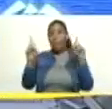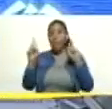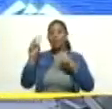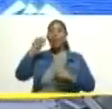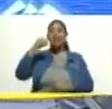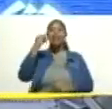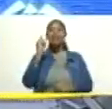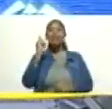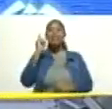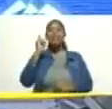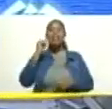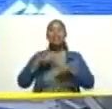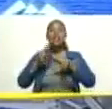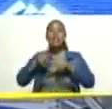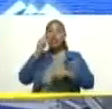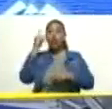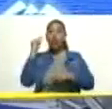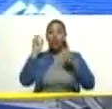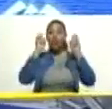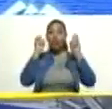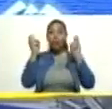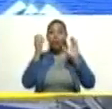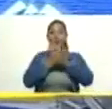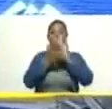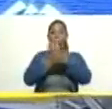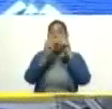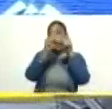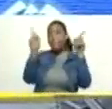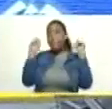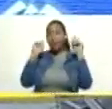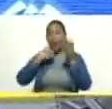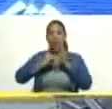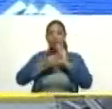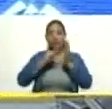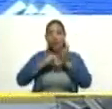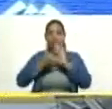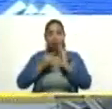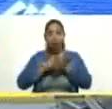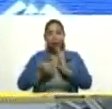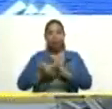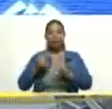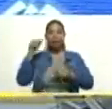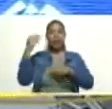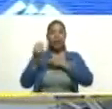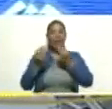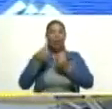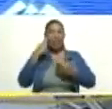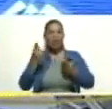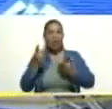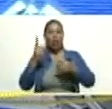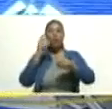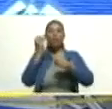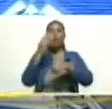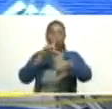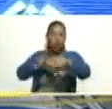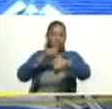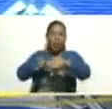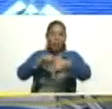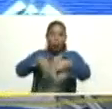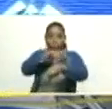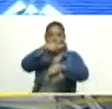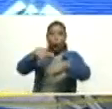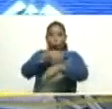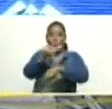combina con esta temporada de lluvia? ¿Cuándo llega? ¿Cuándo se prevé que va a durar? Vamos a comentar esto aquí.